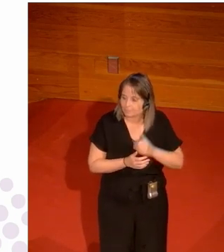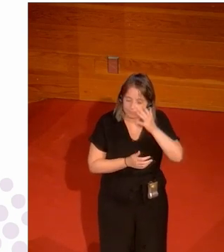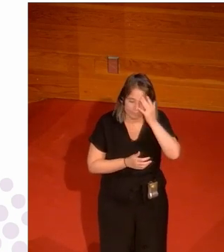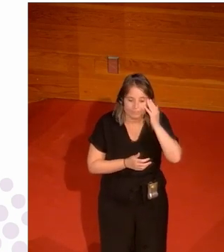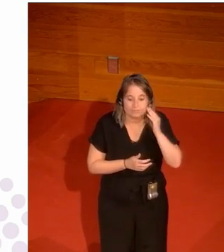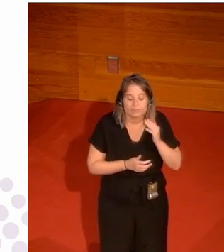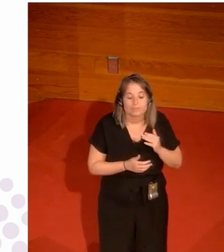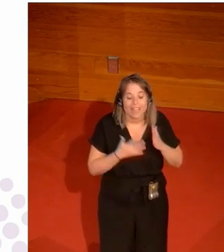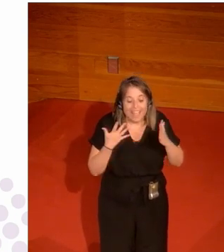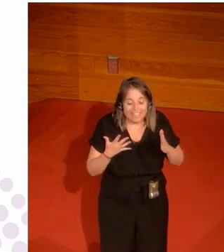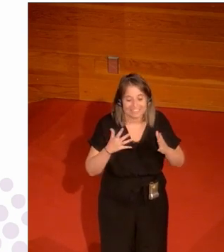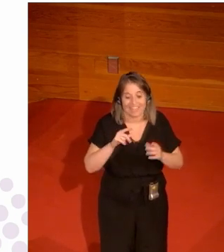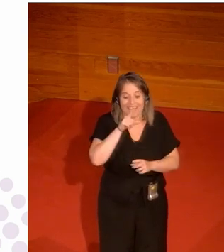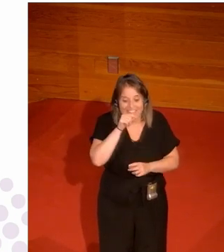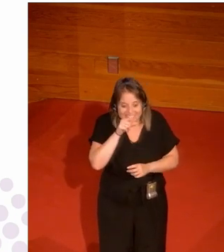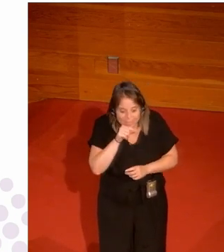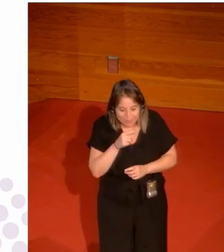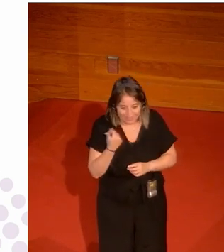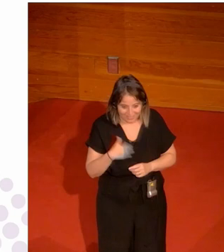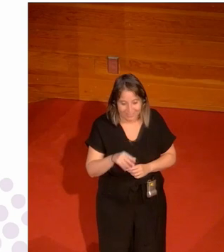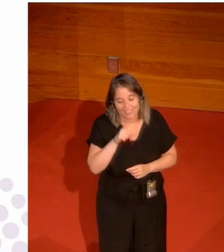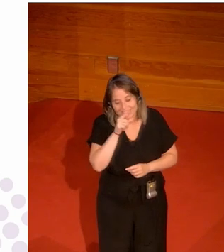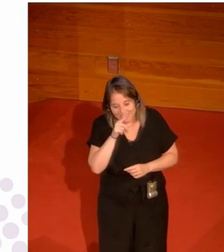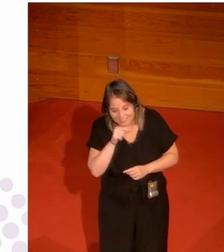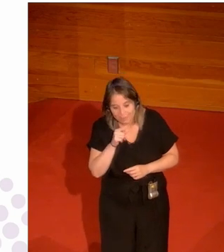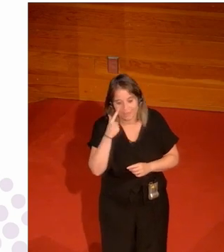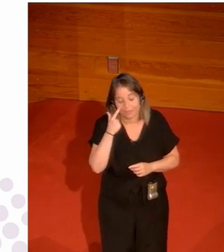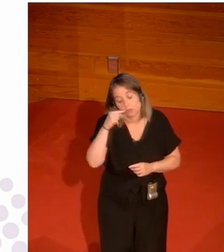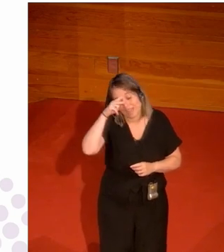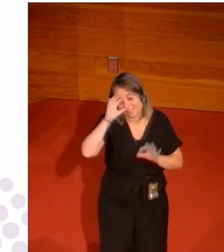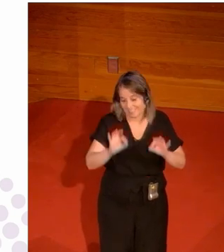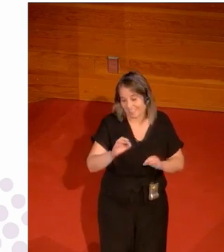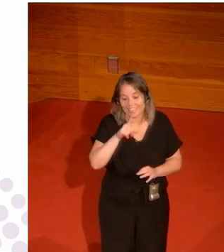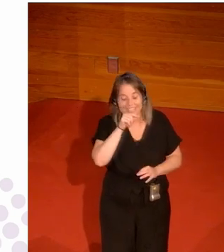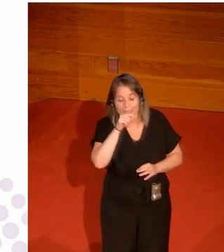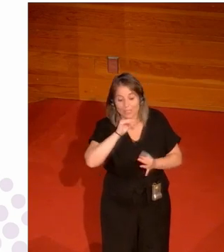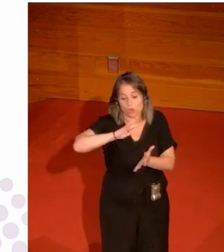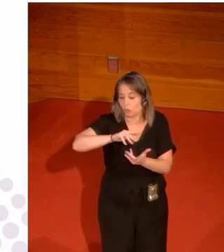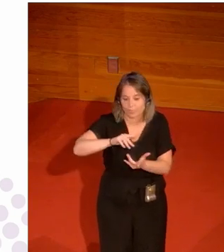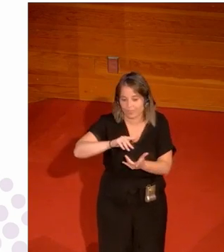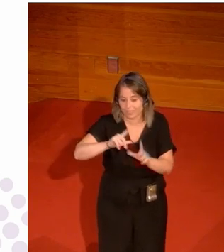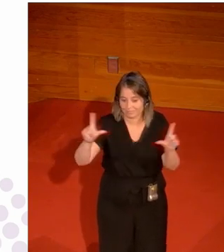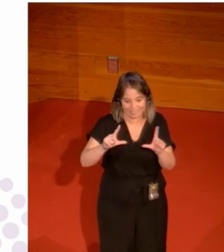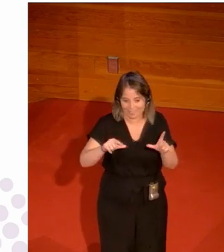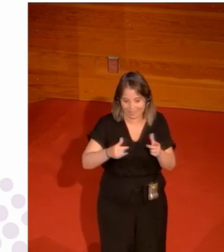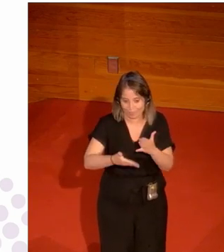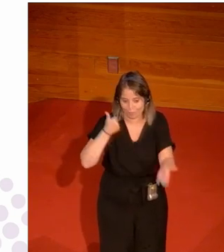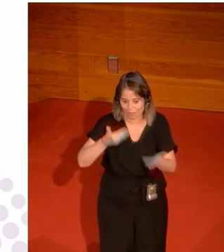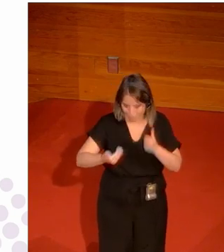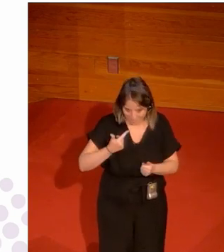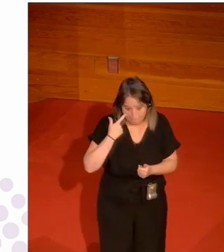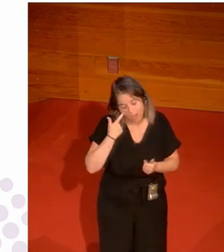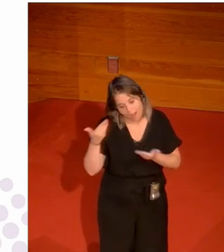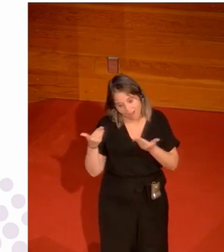se saltaron informativos de TV bueno esto ocurre muy a menudo con el atletico cualquier título no creas que solamente con la copa